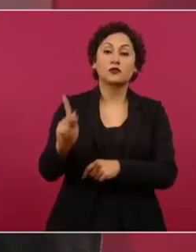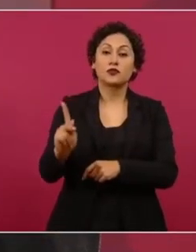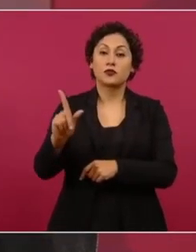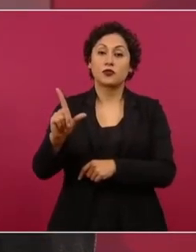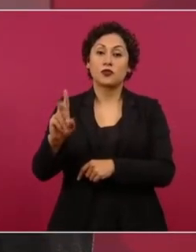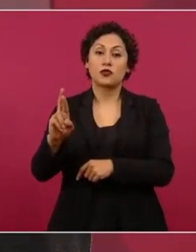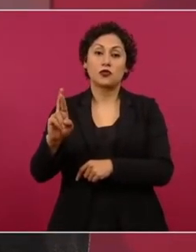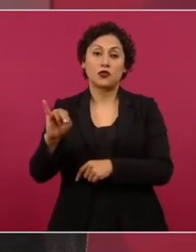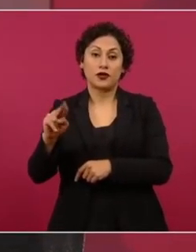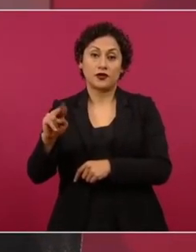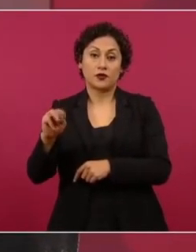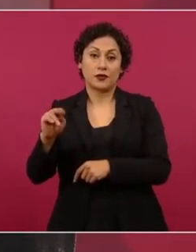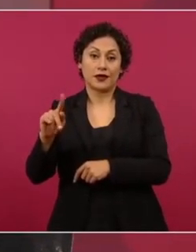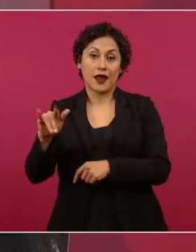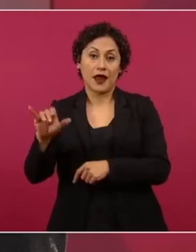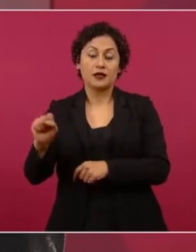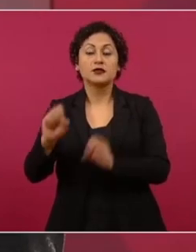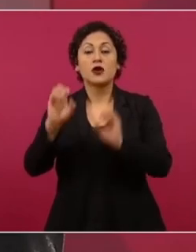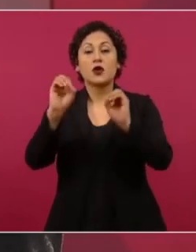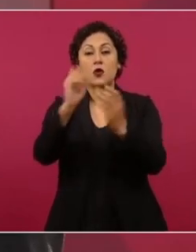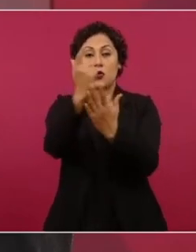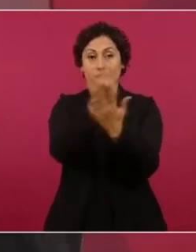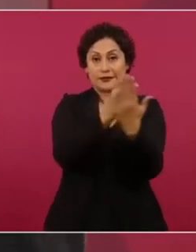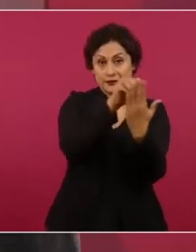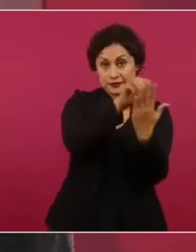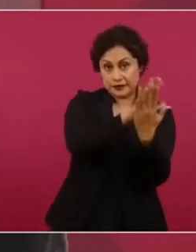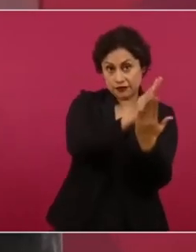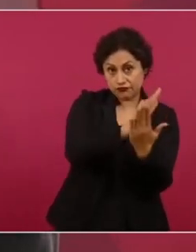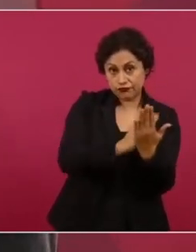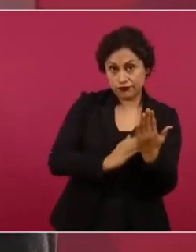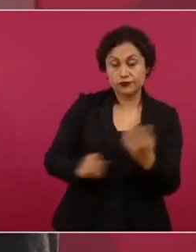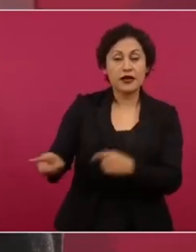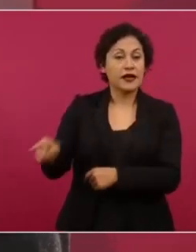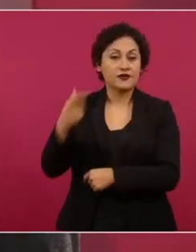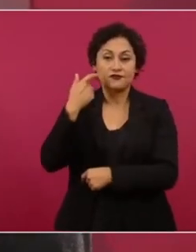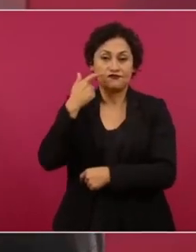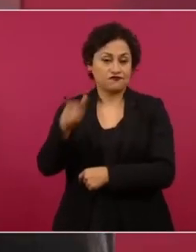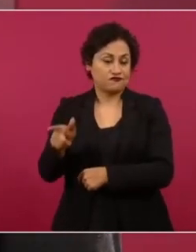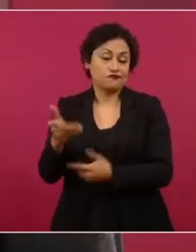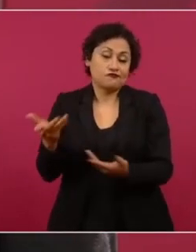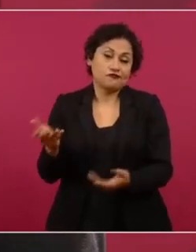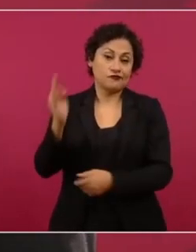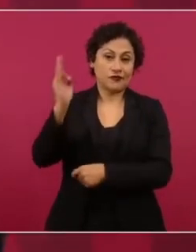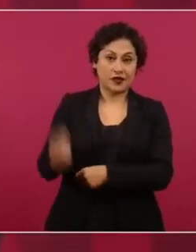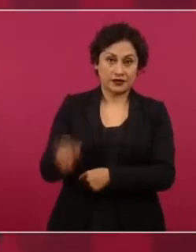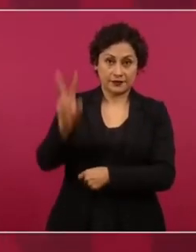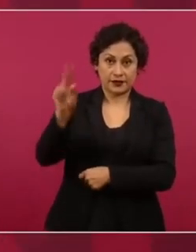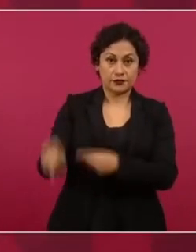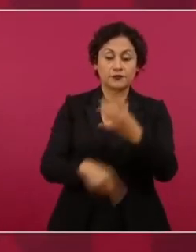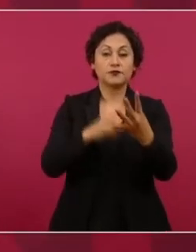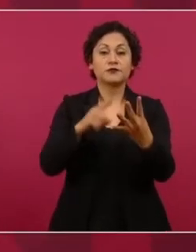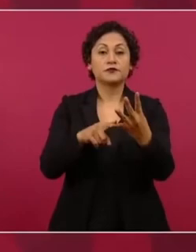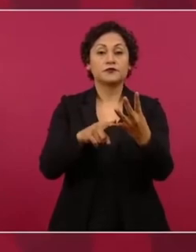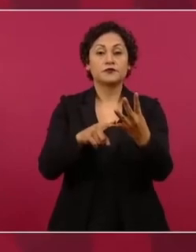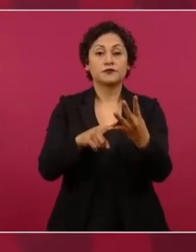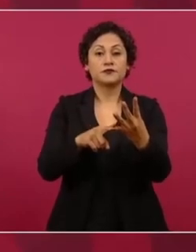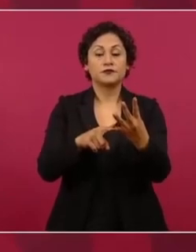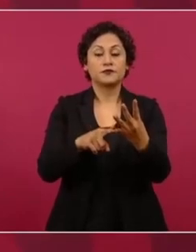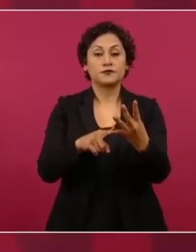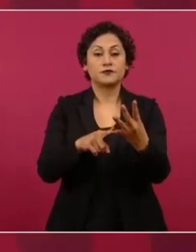y rechazaron el que